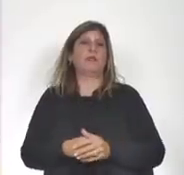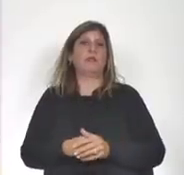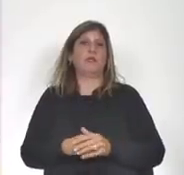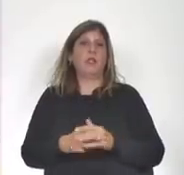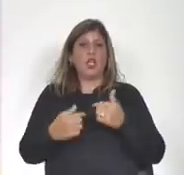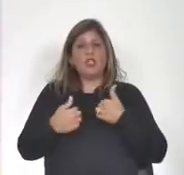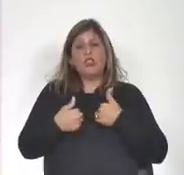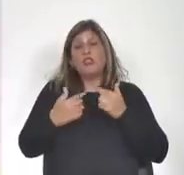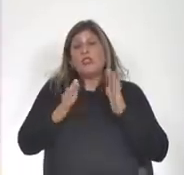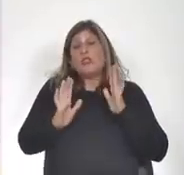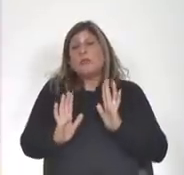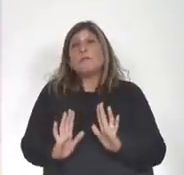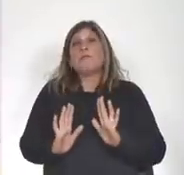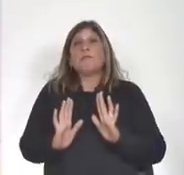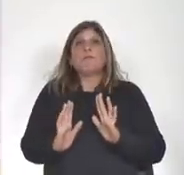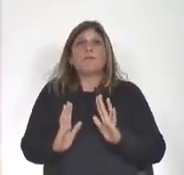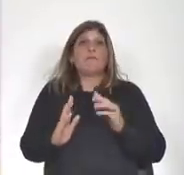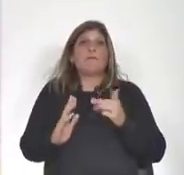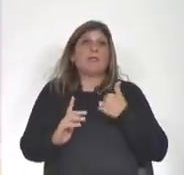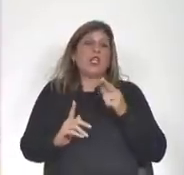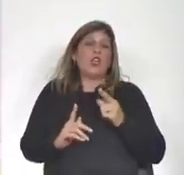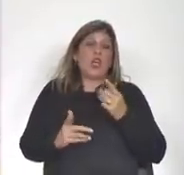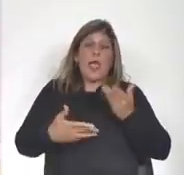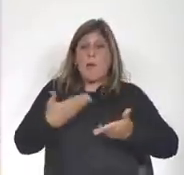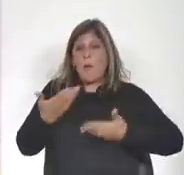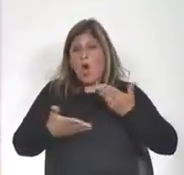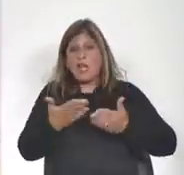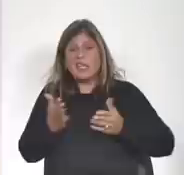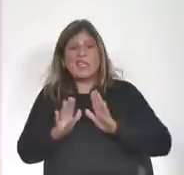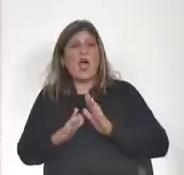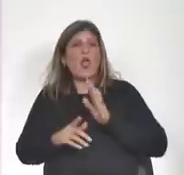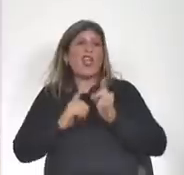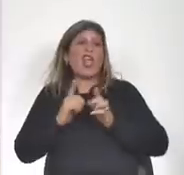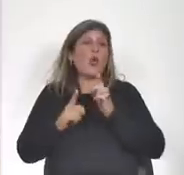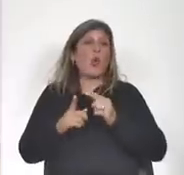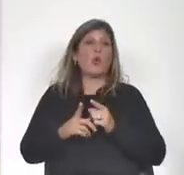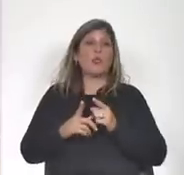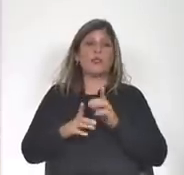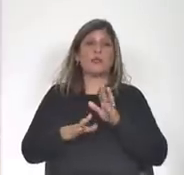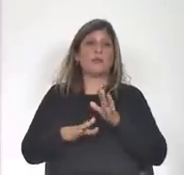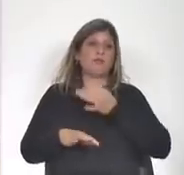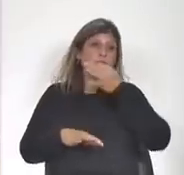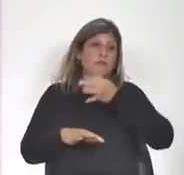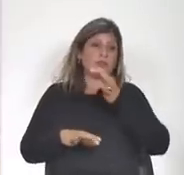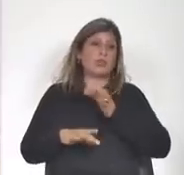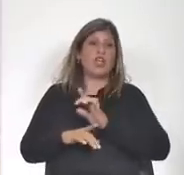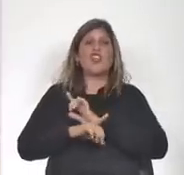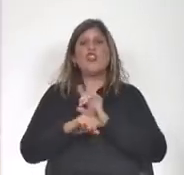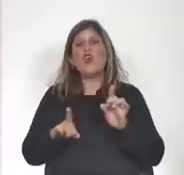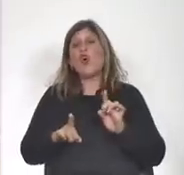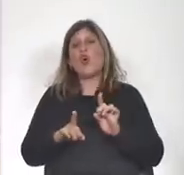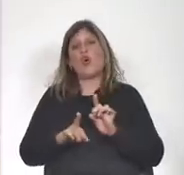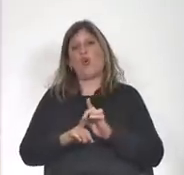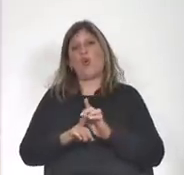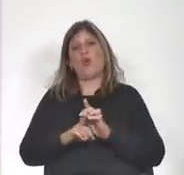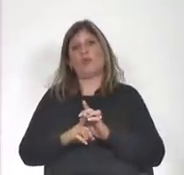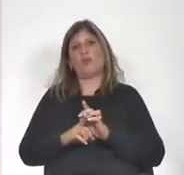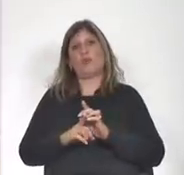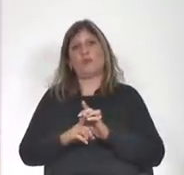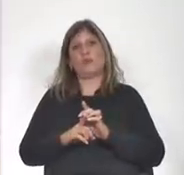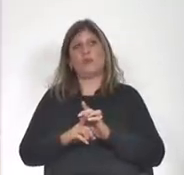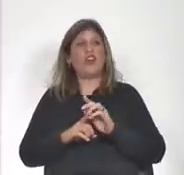yo tengo la impresión de que lo que ha molestado y lo que ha generado algunas reacciones no es el hecho de que